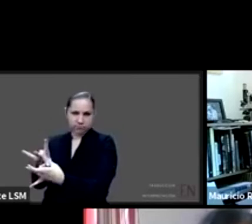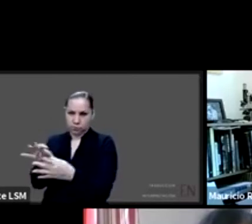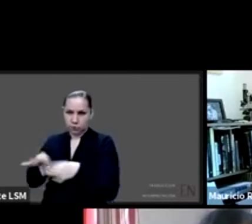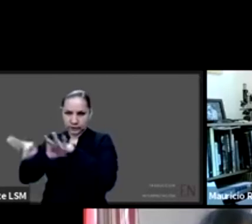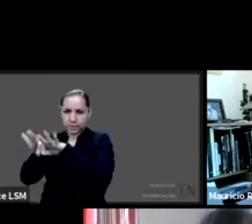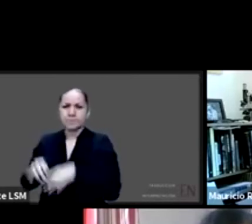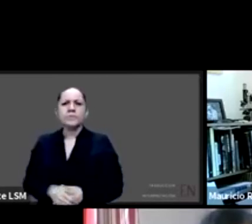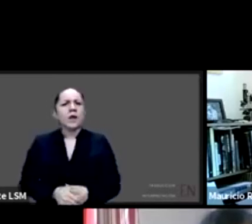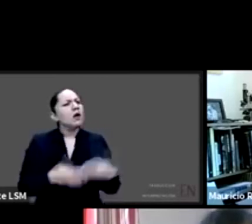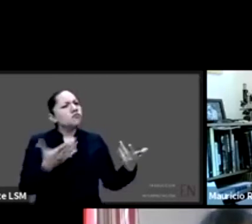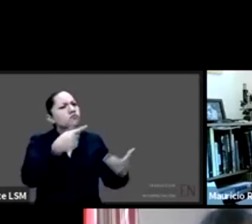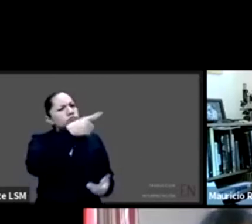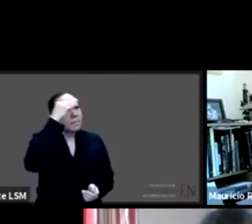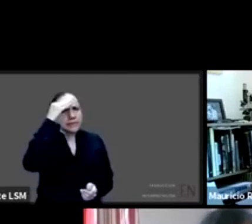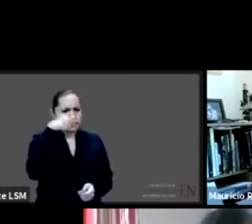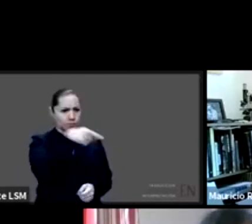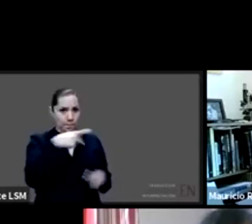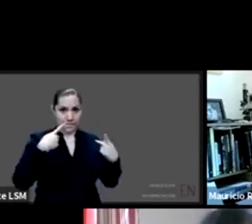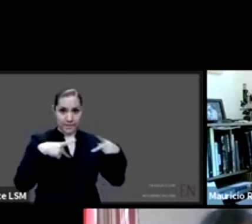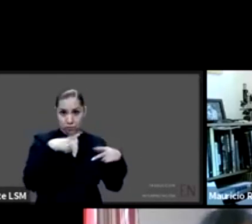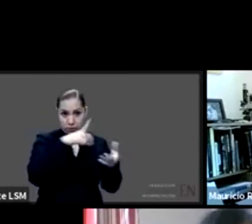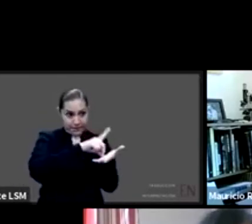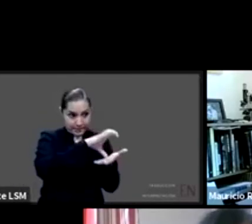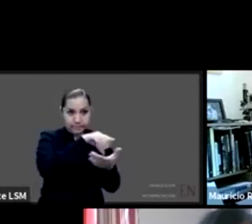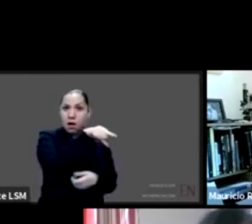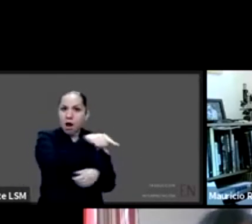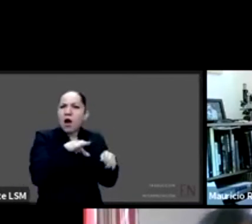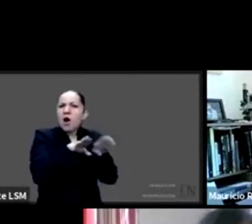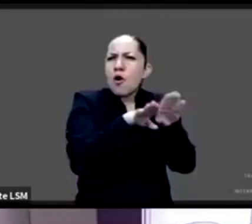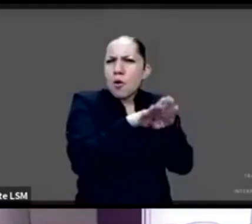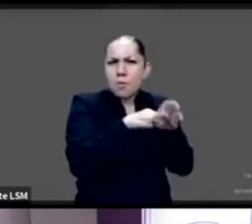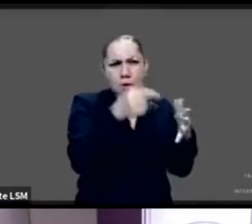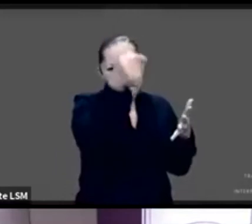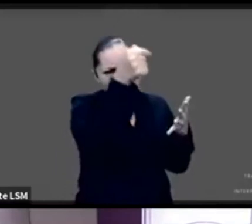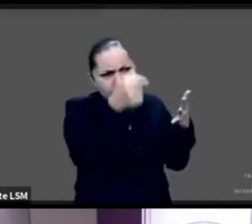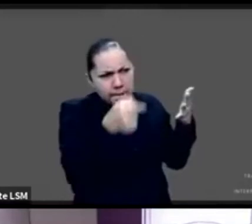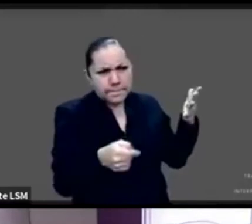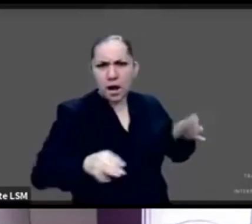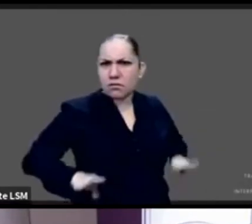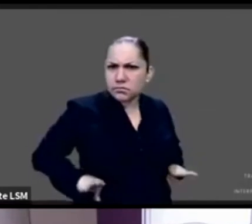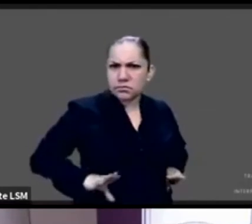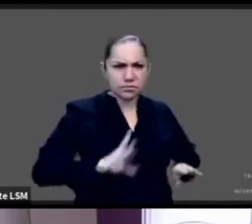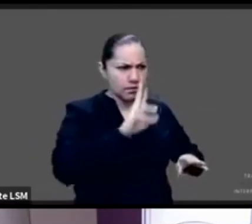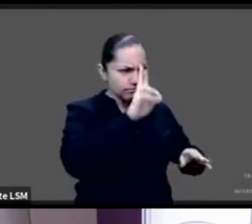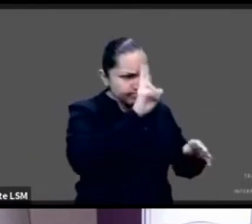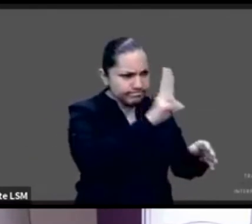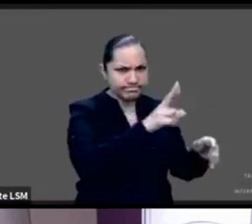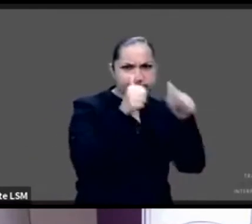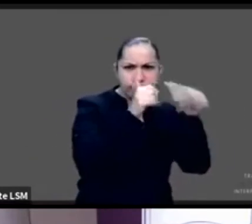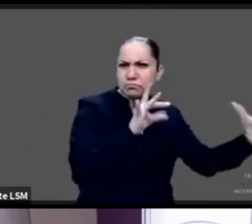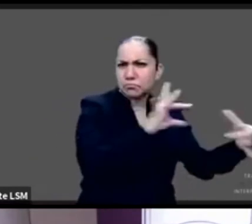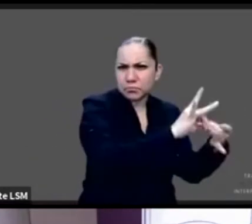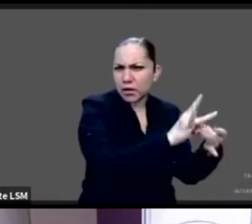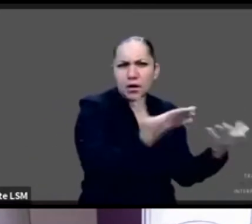persona con discapacidad y cómo funciona? Ok, te comento, la Secretaría de Salud, más o